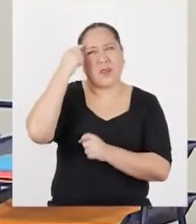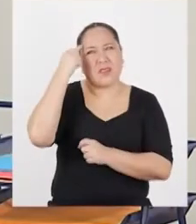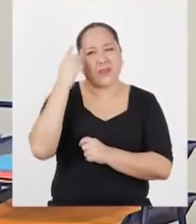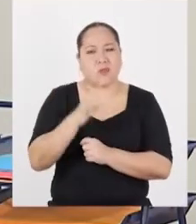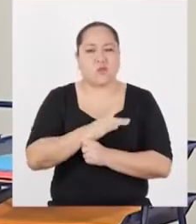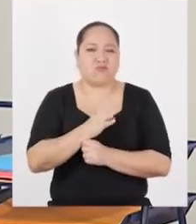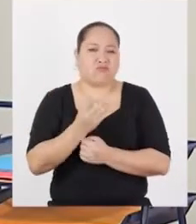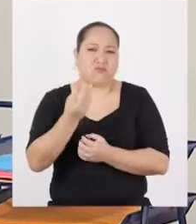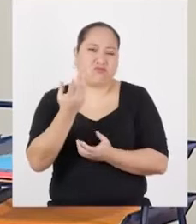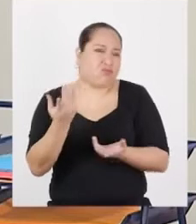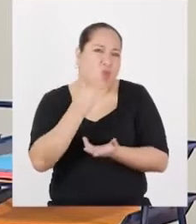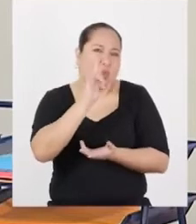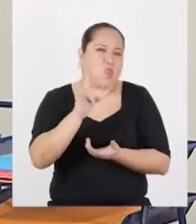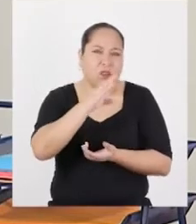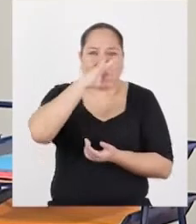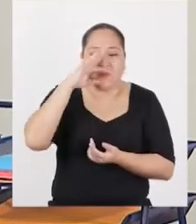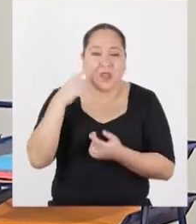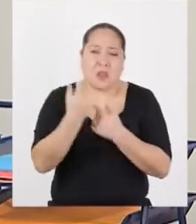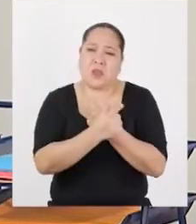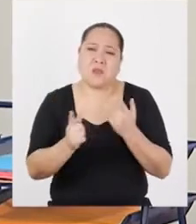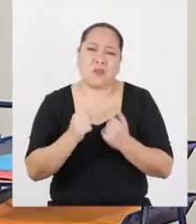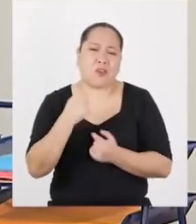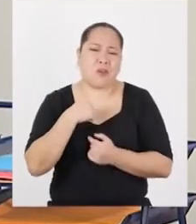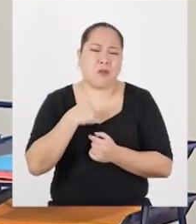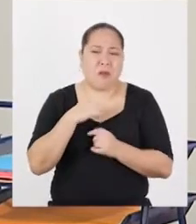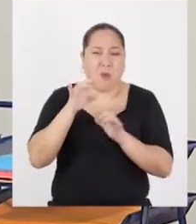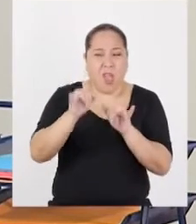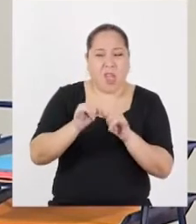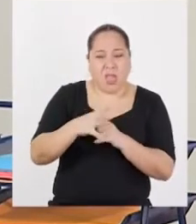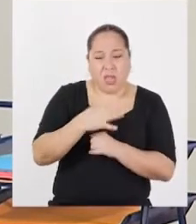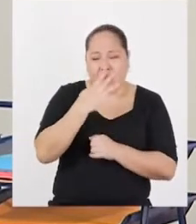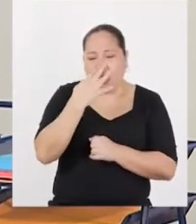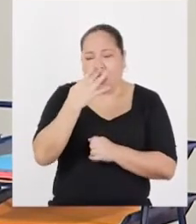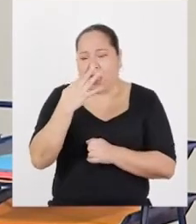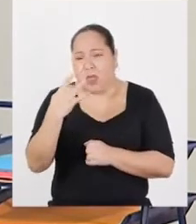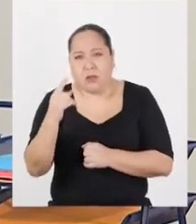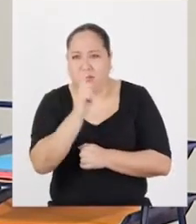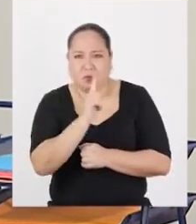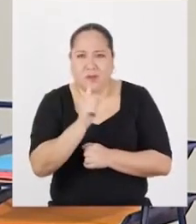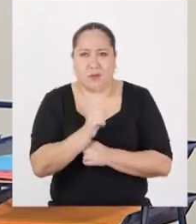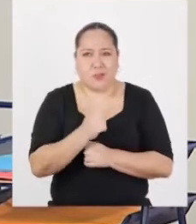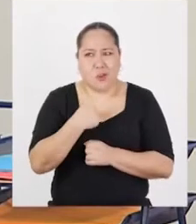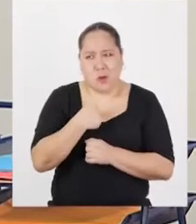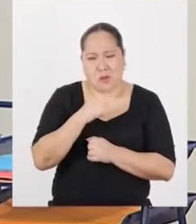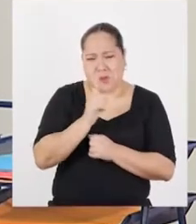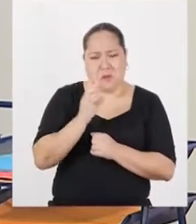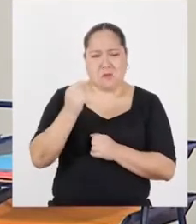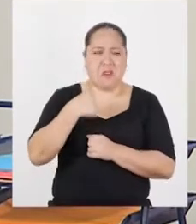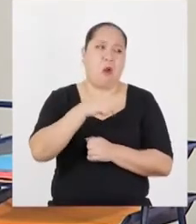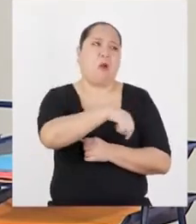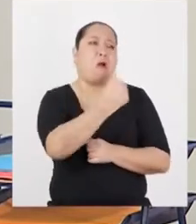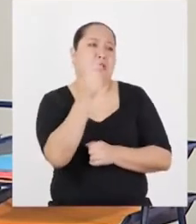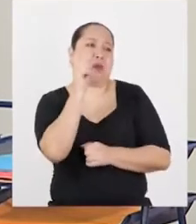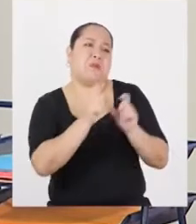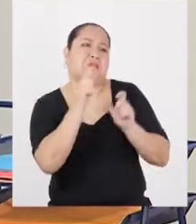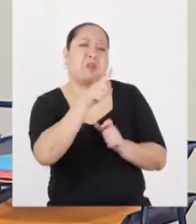pueden consumir libremente. Porque no se van a volver adictos. Pensar que a mí no me va a pasar es lo peor. A cualquiera